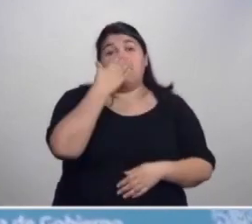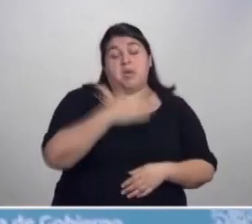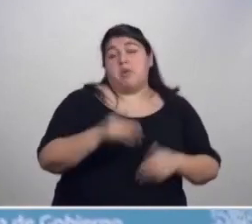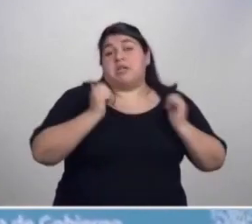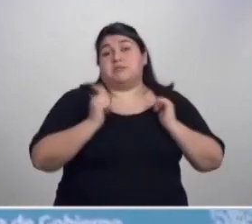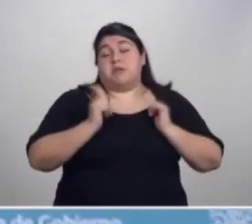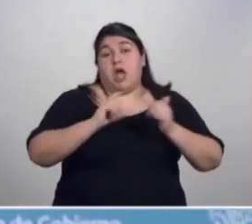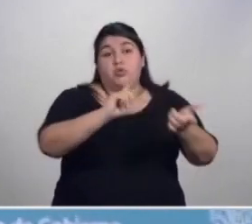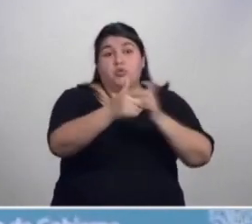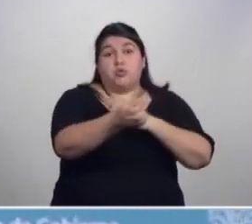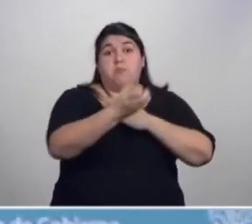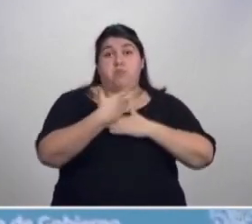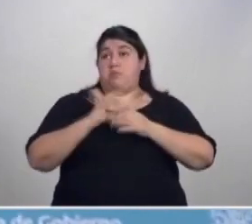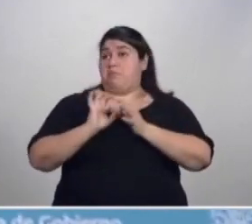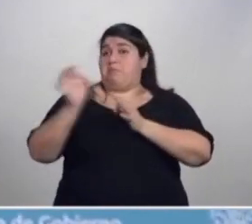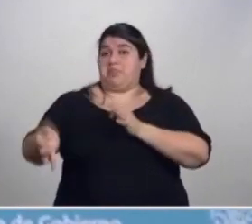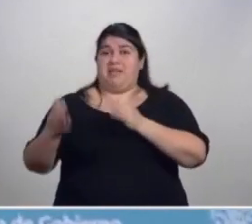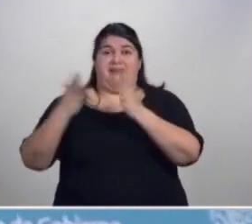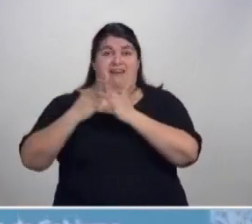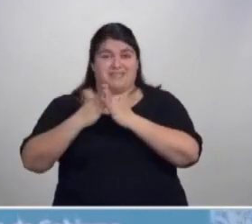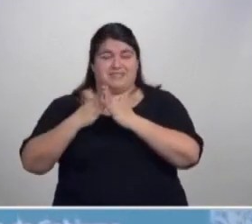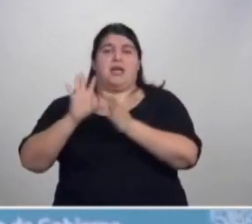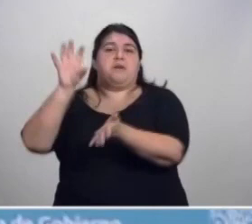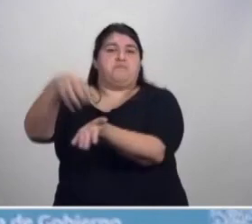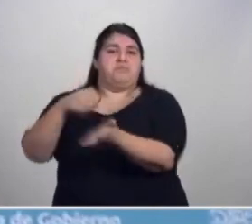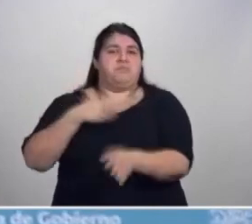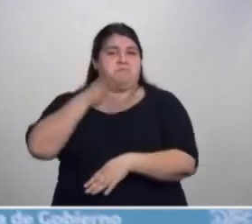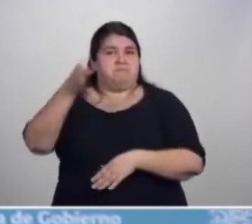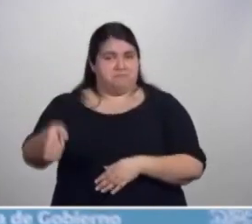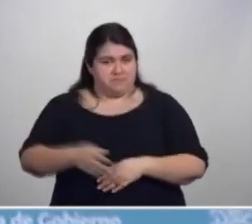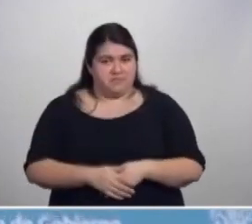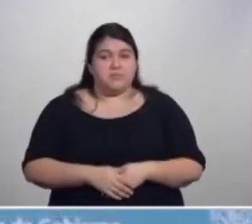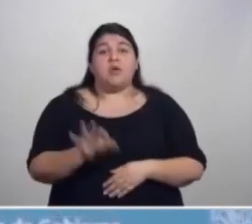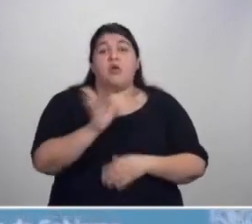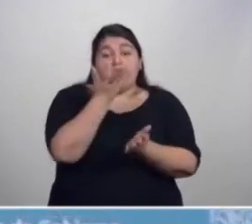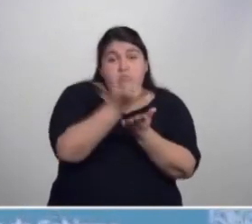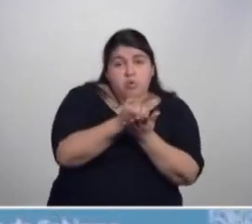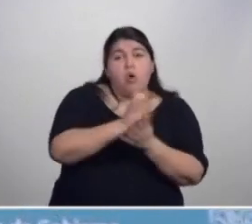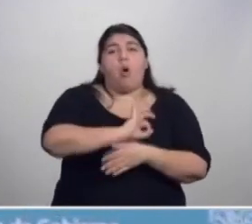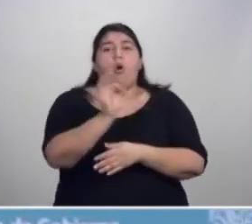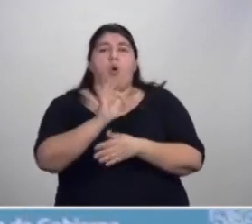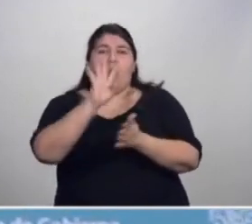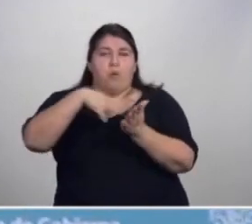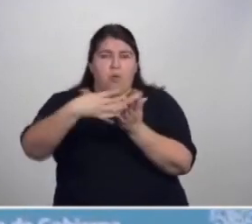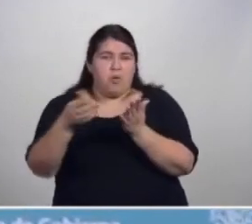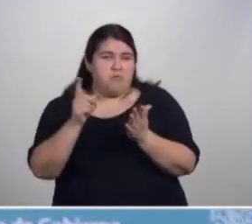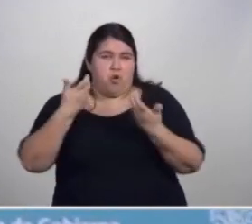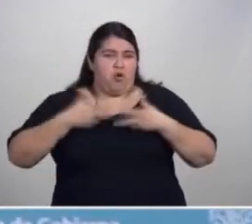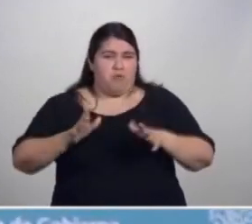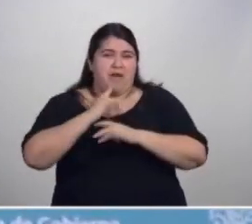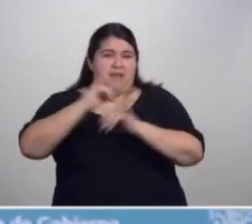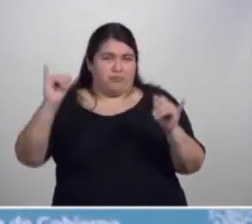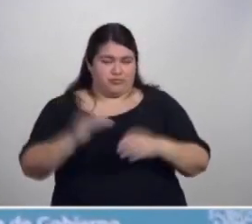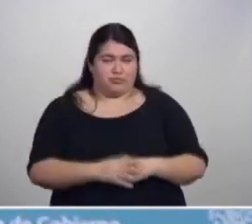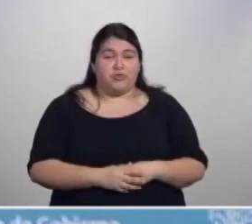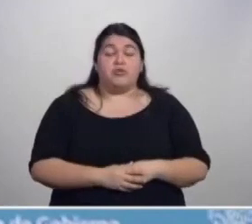algún vacunatorio cercano, ya sea los específicos de Vacunate o del esquema de vacunación común. ¿Por qué?